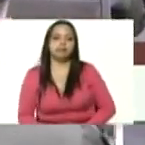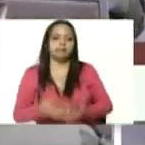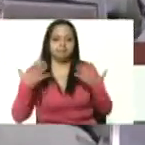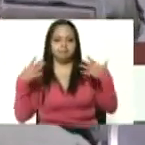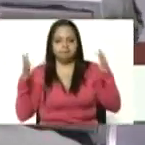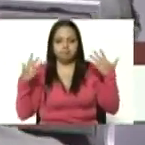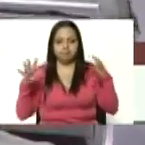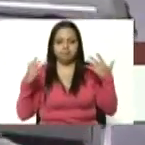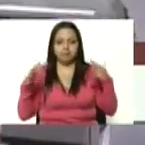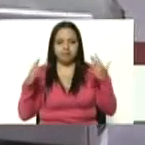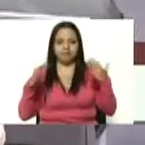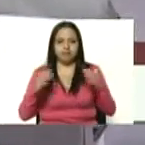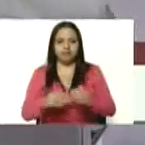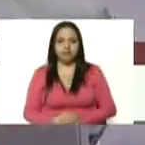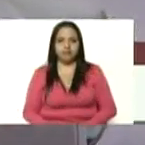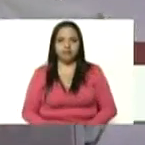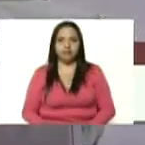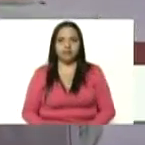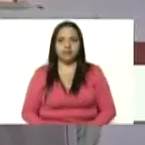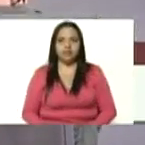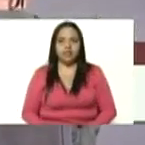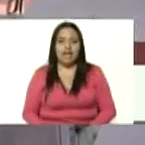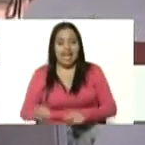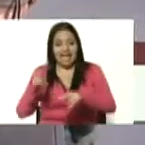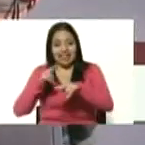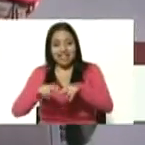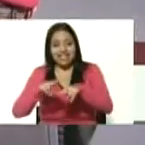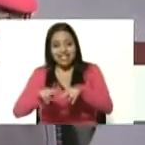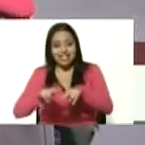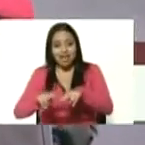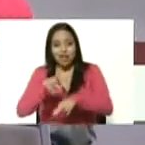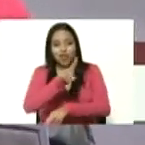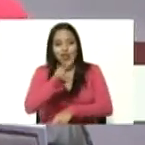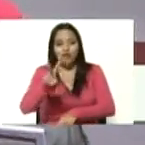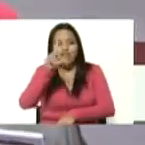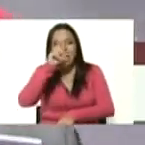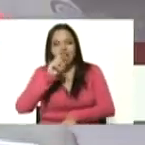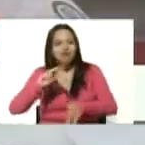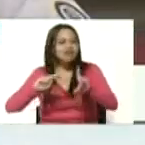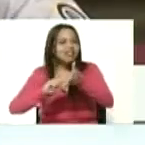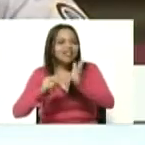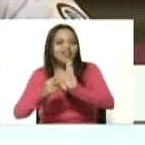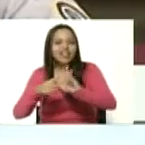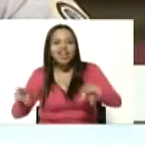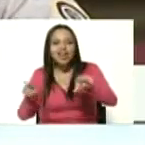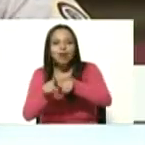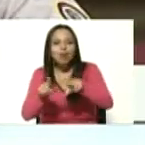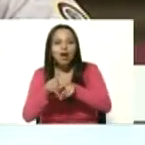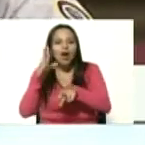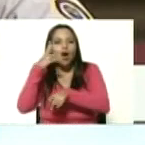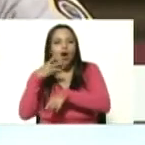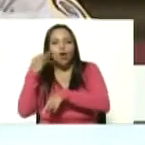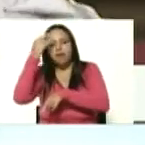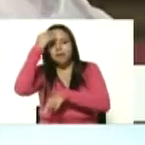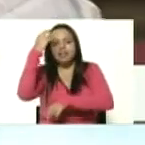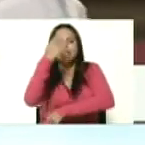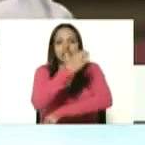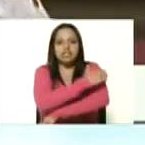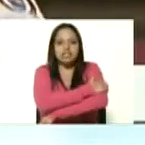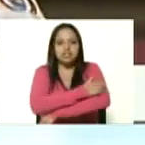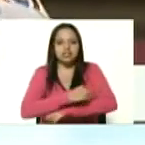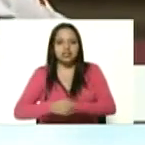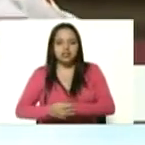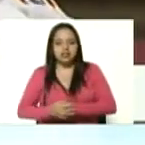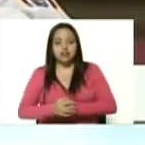y esta niña de 12 años que tiene la milicia bolivariana que es nuestro pueblo que es capaz creo en la